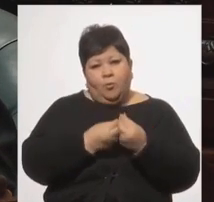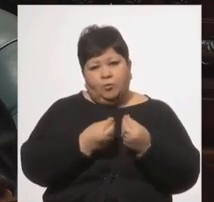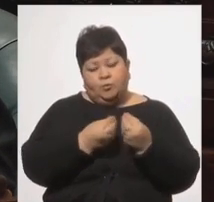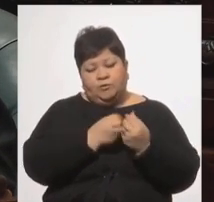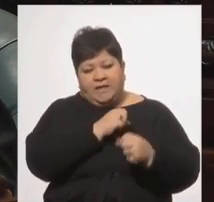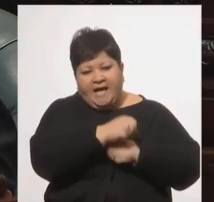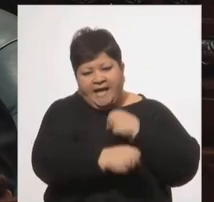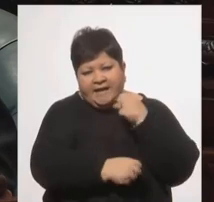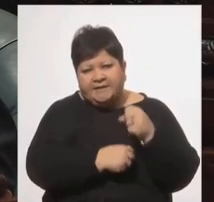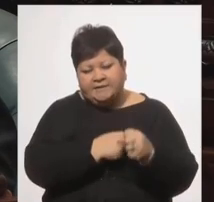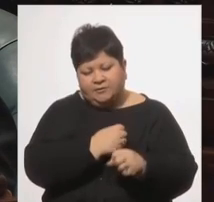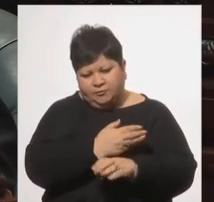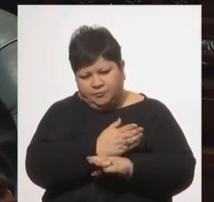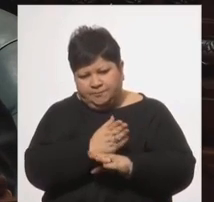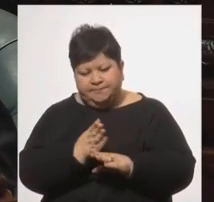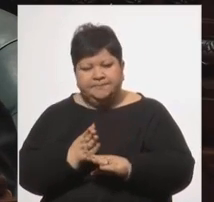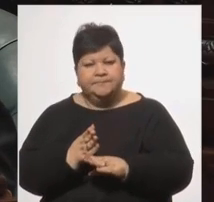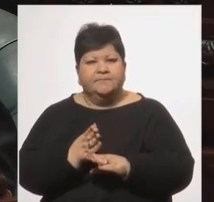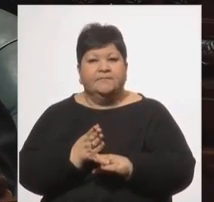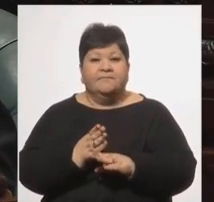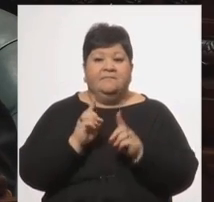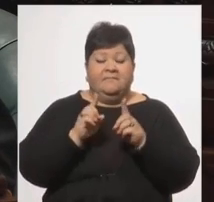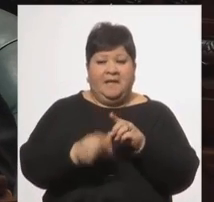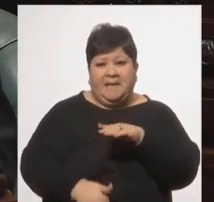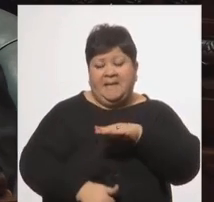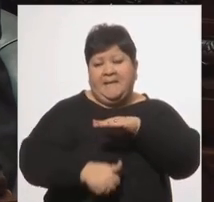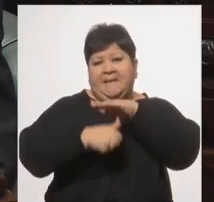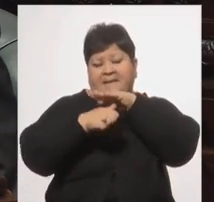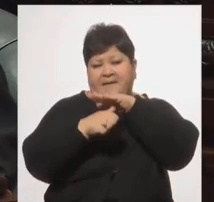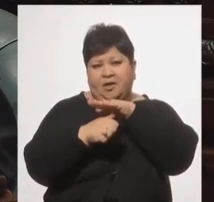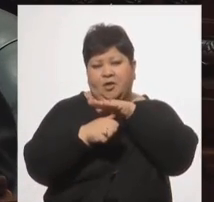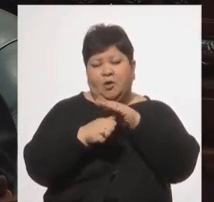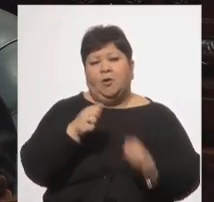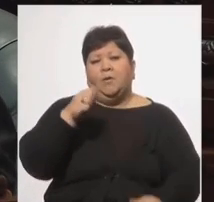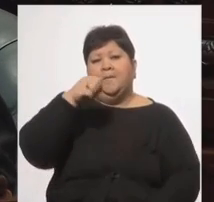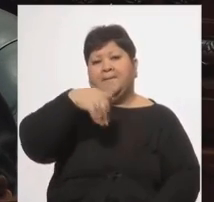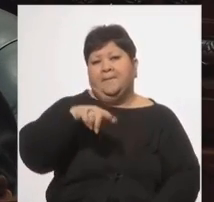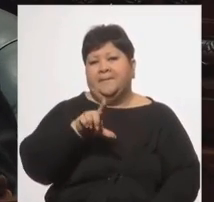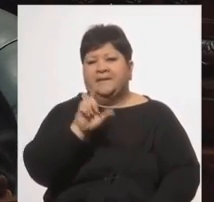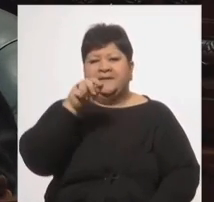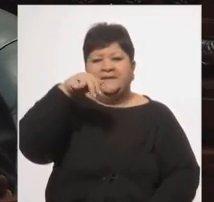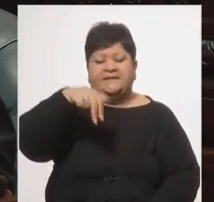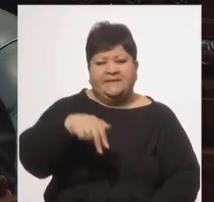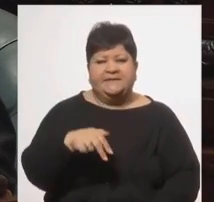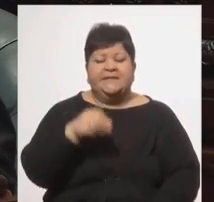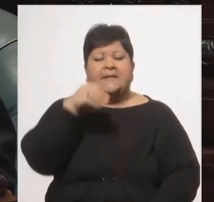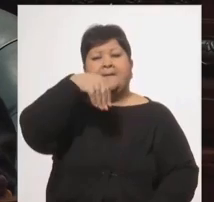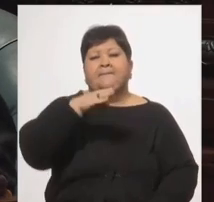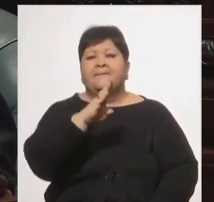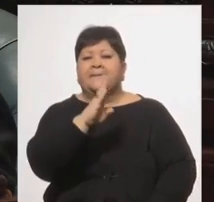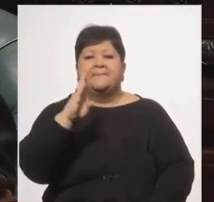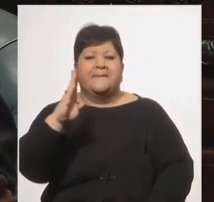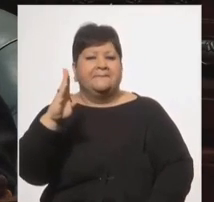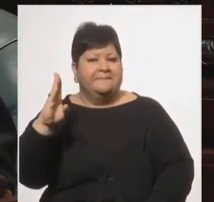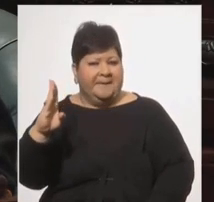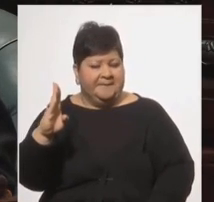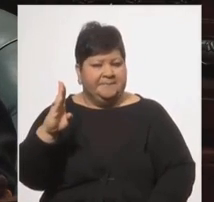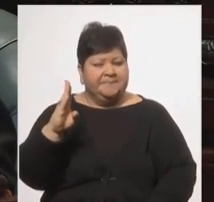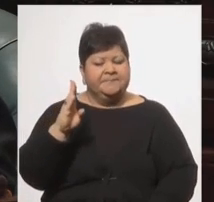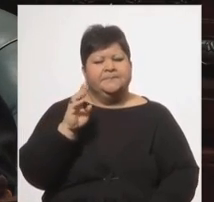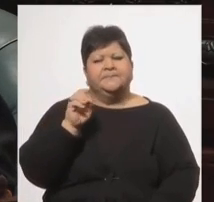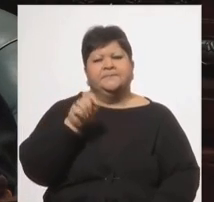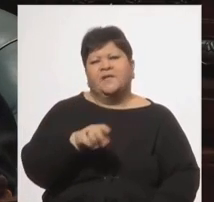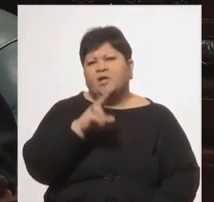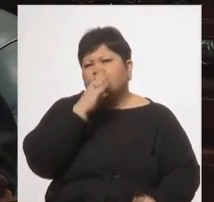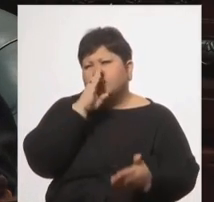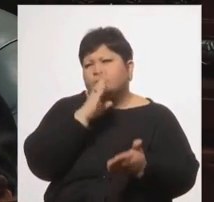Lideró la construcción del Movimiento de Participación Popular, una de las fuerzas políticas más grandes del país durante los últimos 20 años.